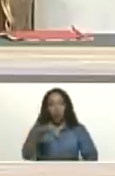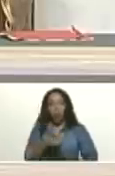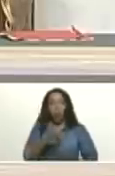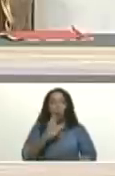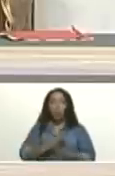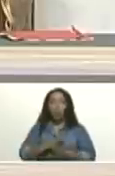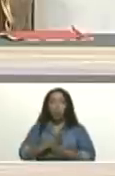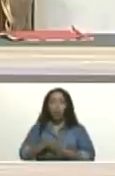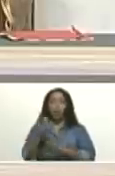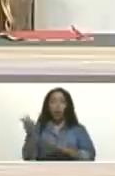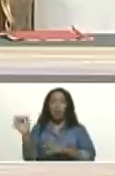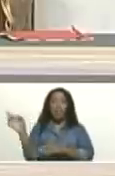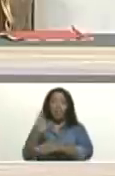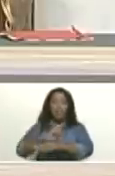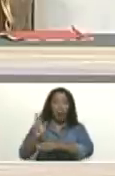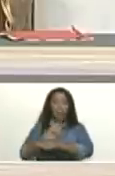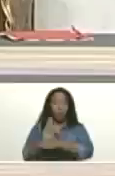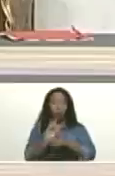celeridad,